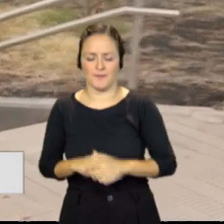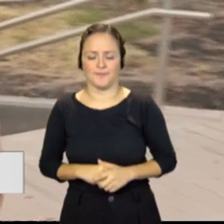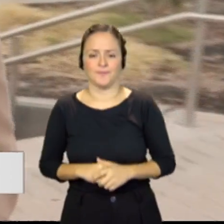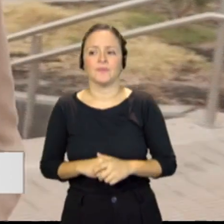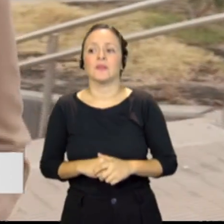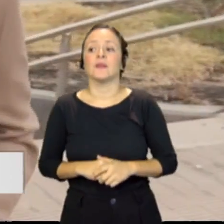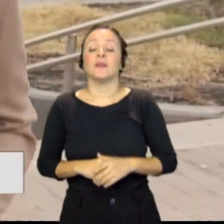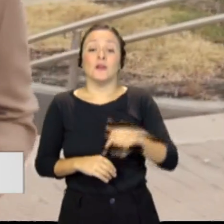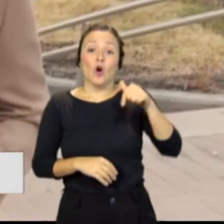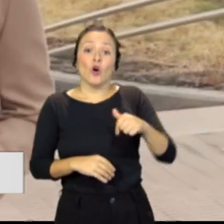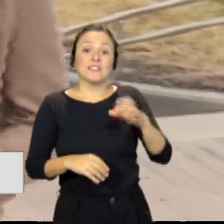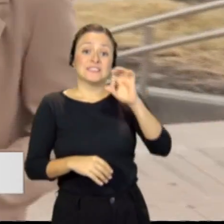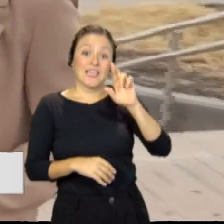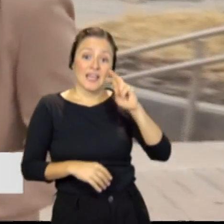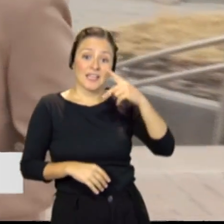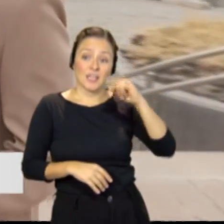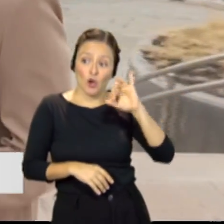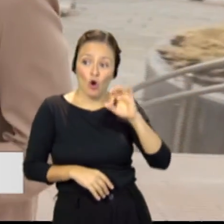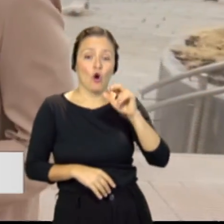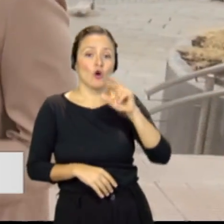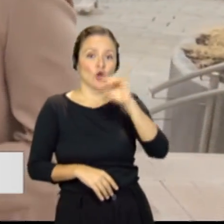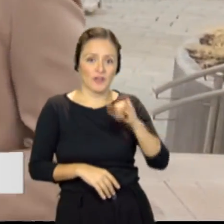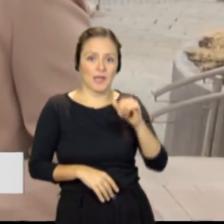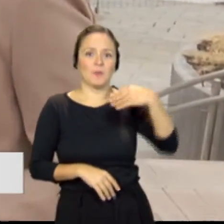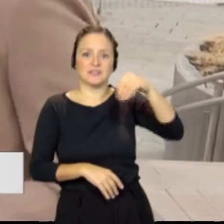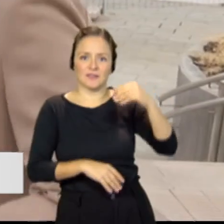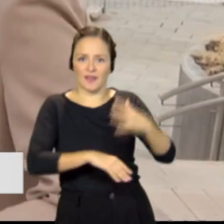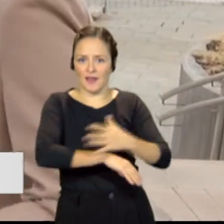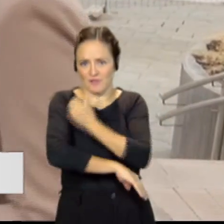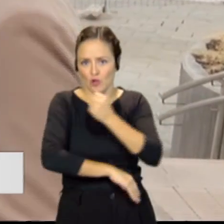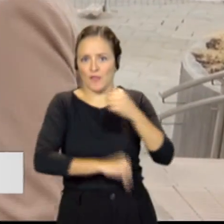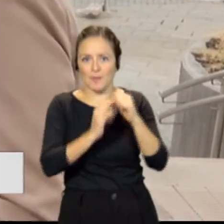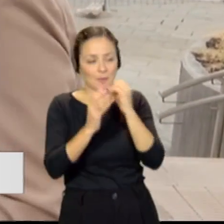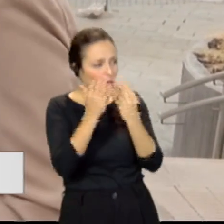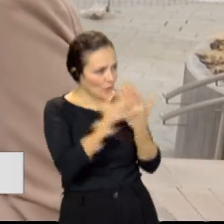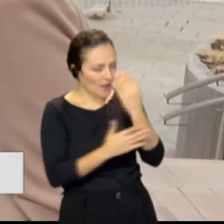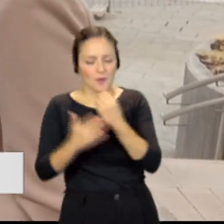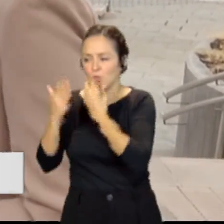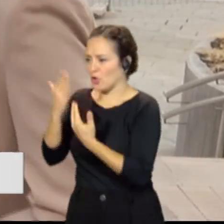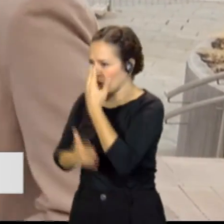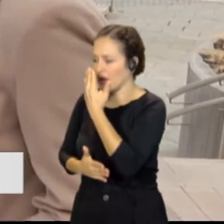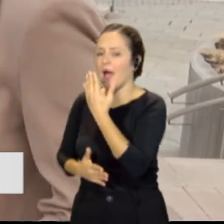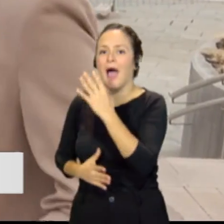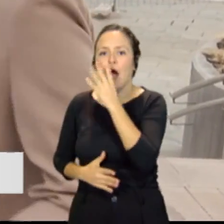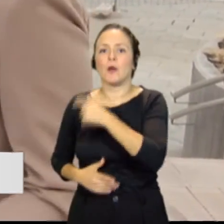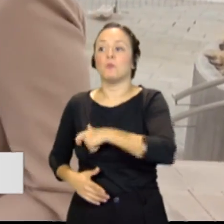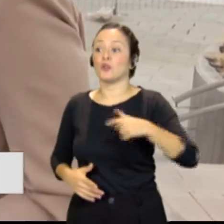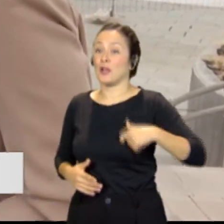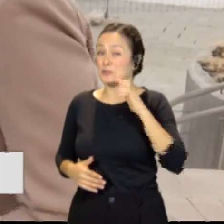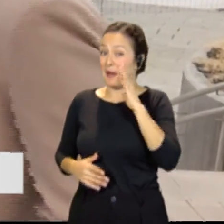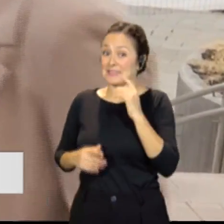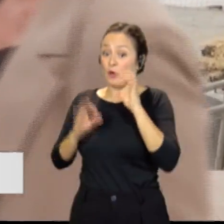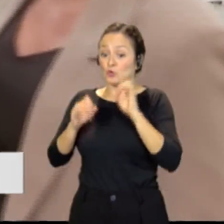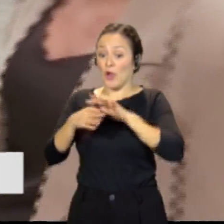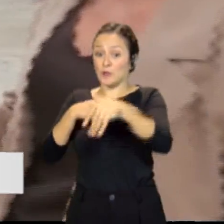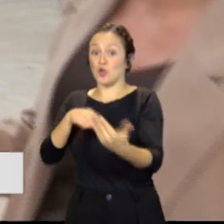acompaña esta mañana Sergio Rodríguez, presidente del Cabildo de La Palma. Buenos días. Muy buenos días. ¿Ya tenemos o vamos a tener un Portonaos más parecido al que teníamos antes de